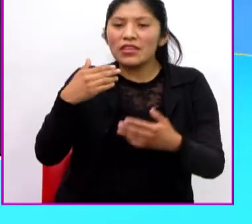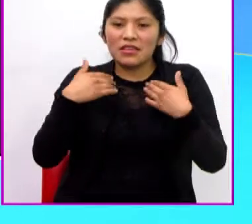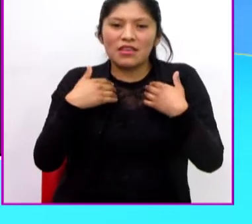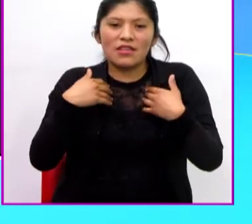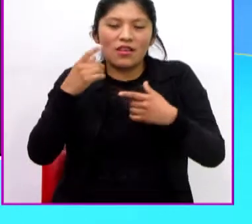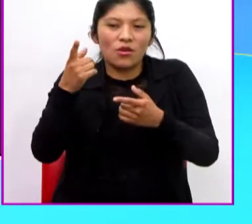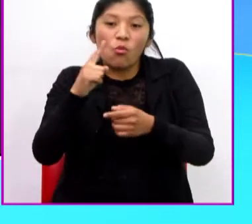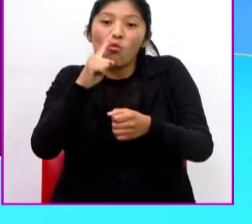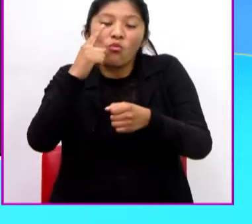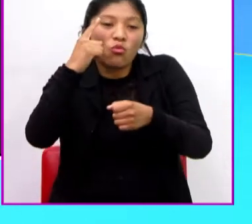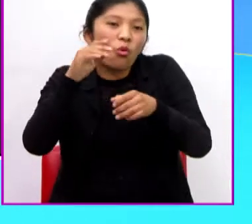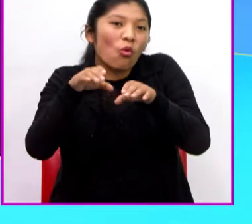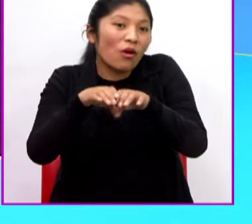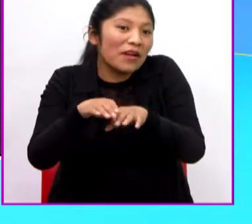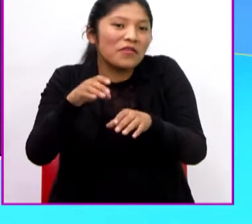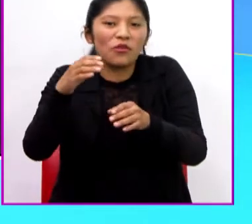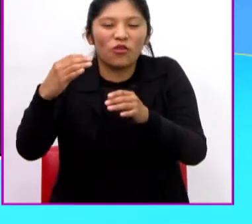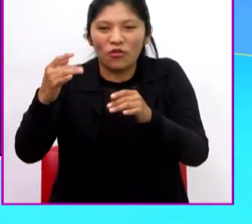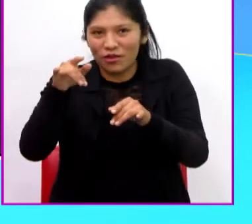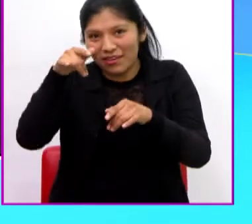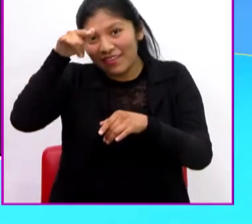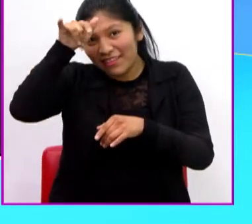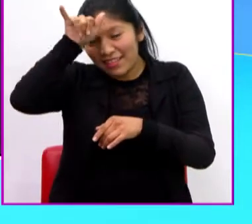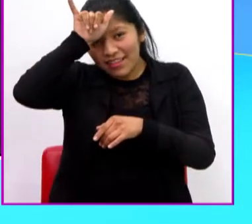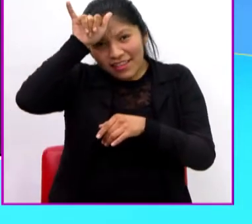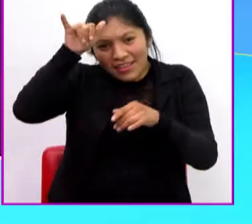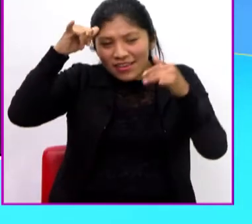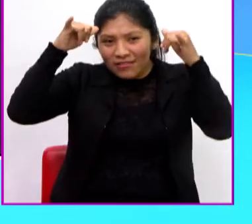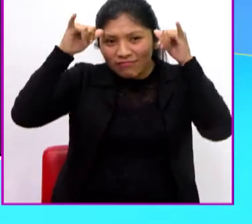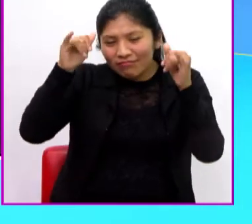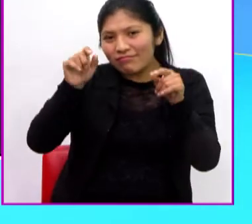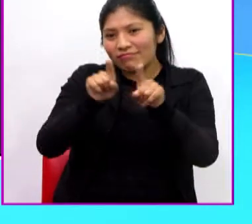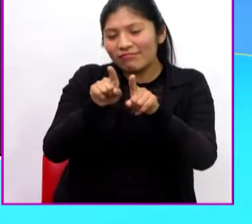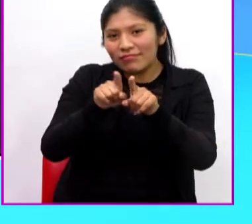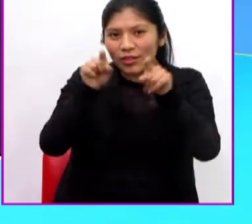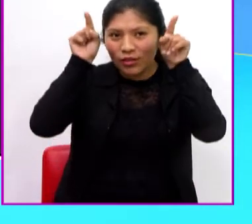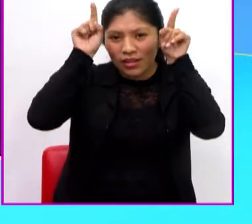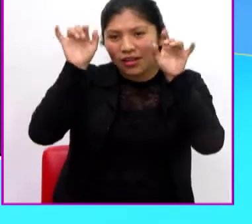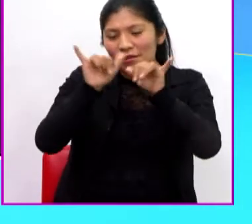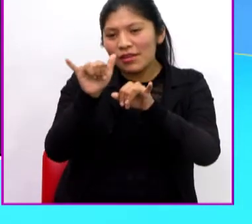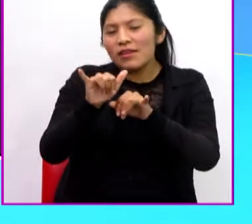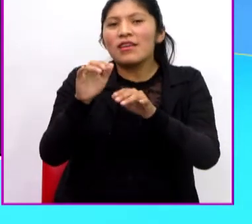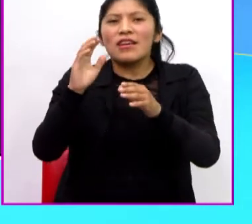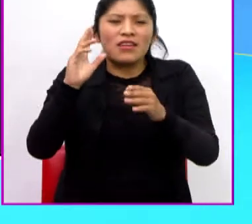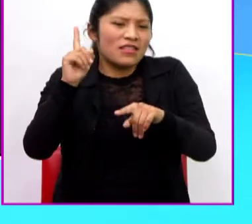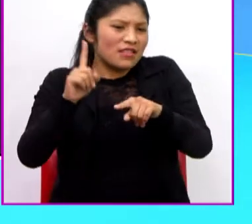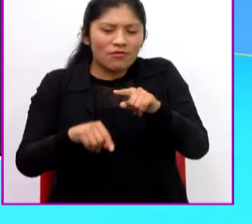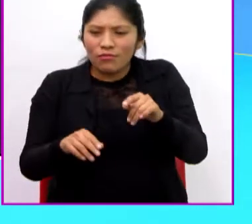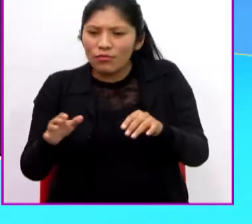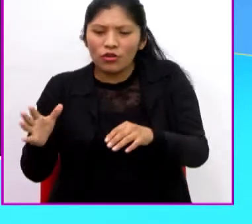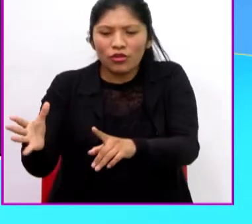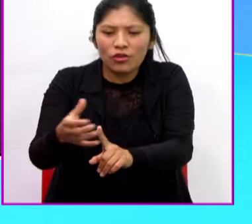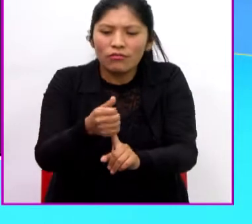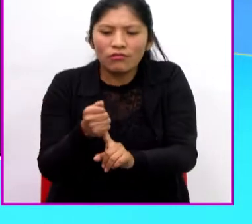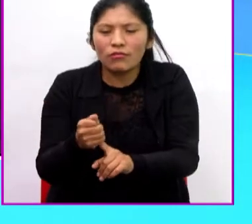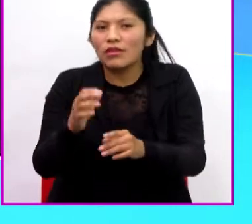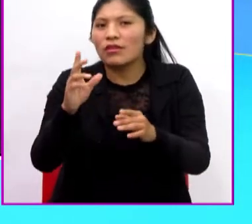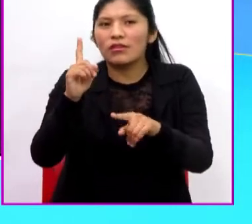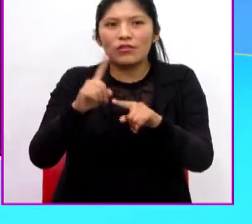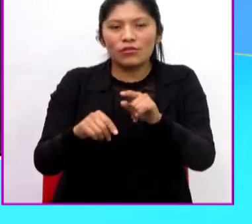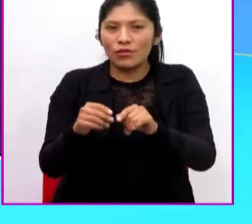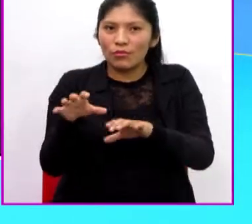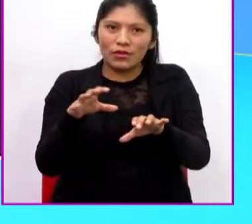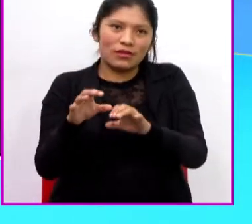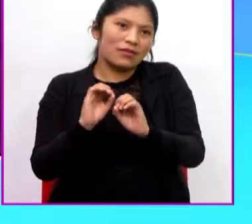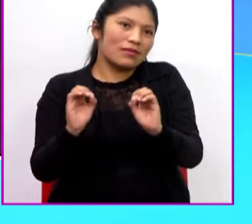el diablo y que su destino es ser libre. Nadie lo ha podido mantener cautivo ni tan siquiera acercarse sin ser